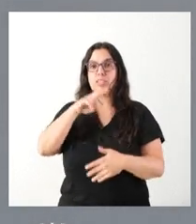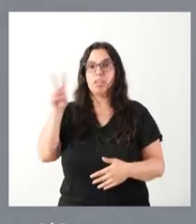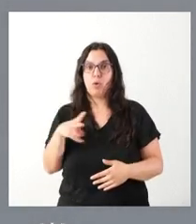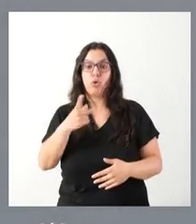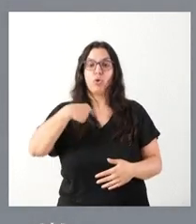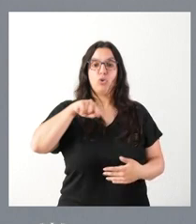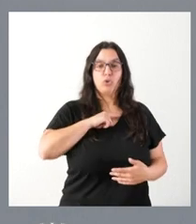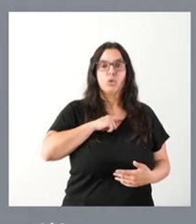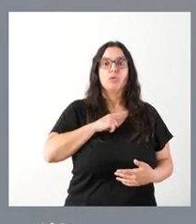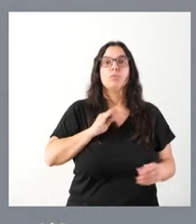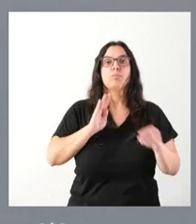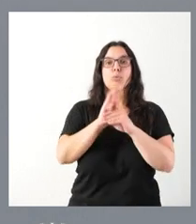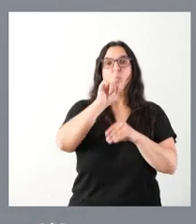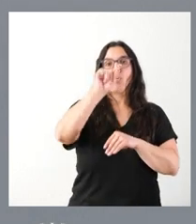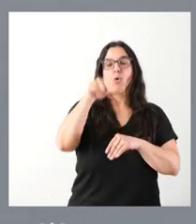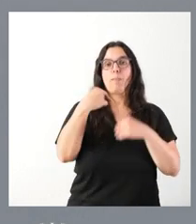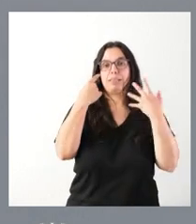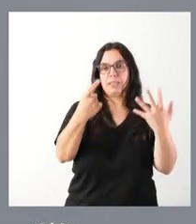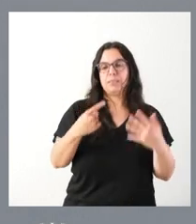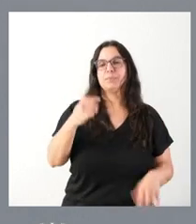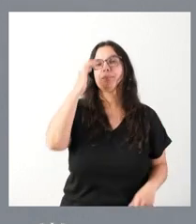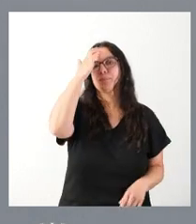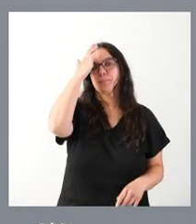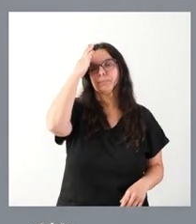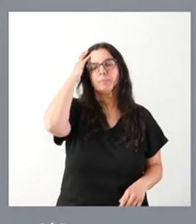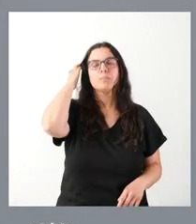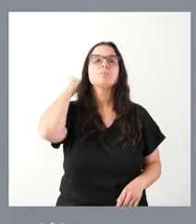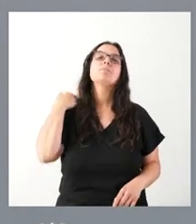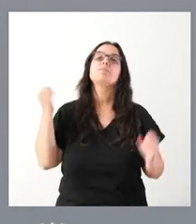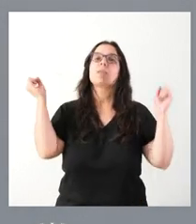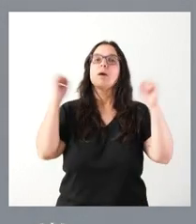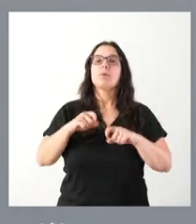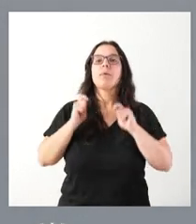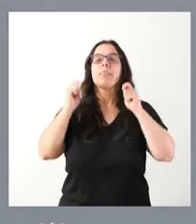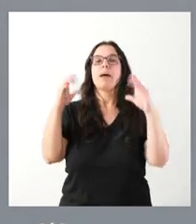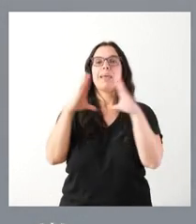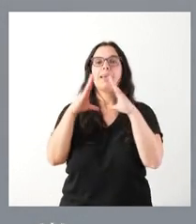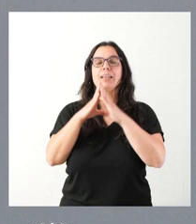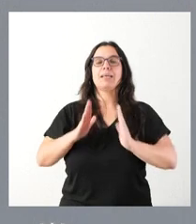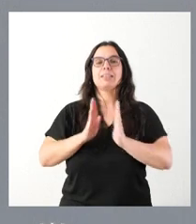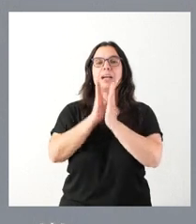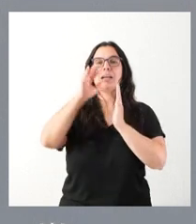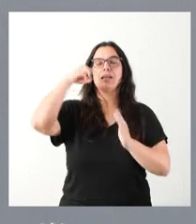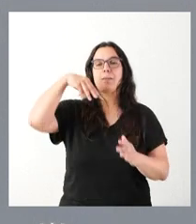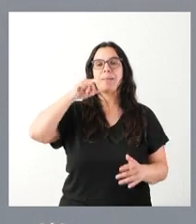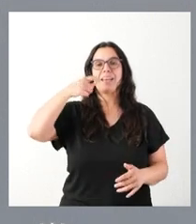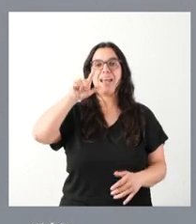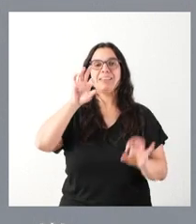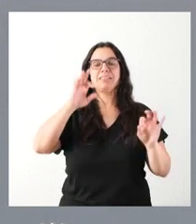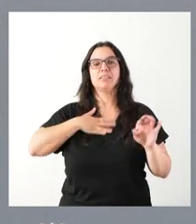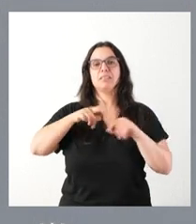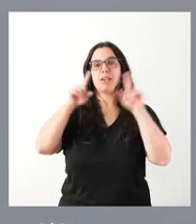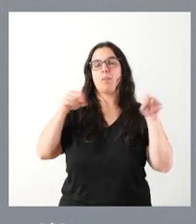aporta 1,6 millones de euros. Se aprueba la declaración de la Iglesia de San Miguel en Segovia como bien de interés